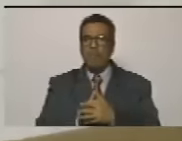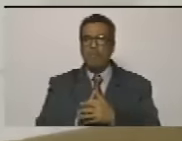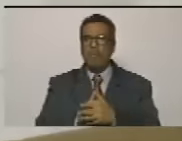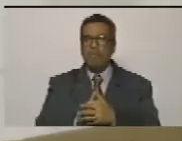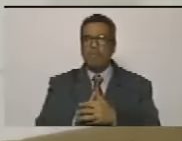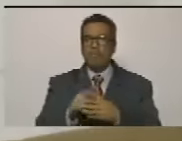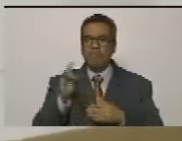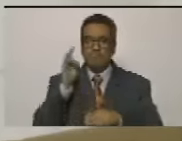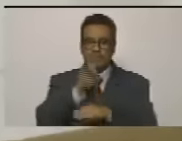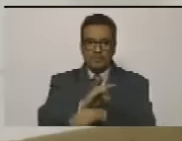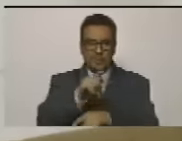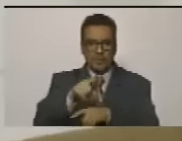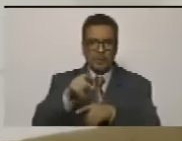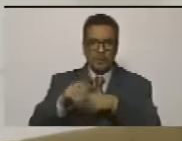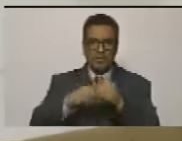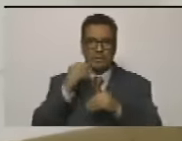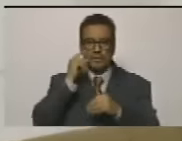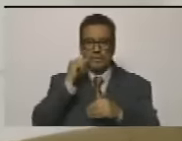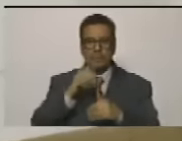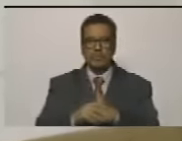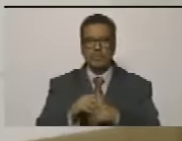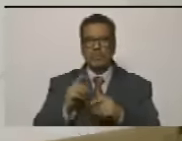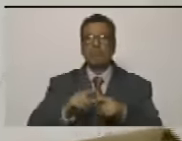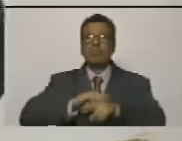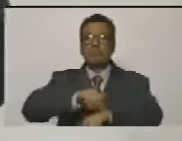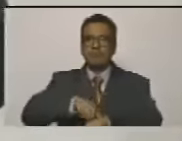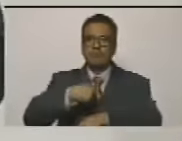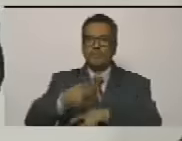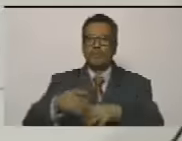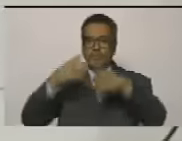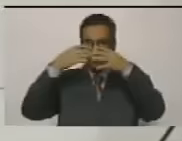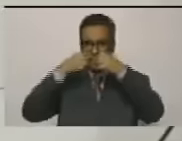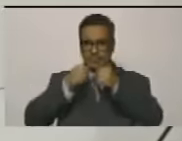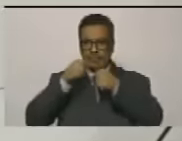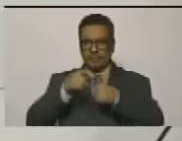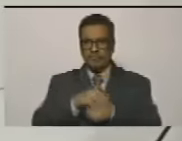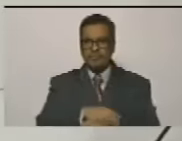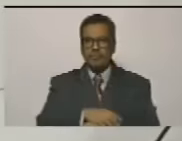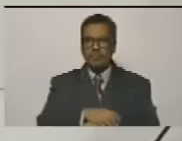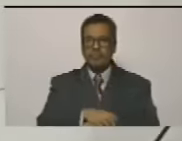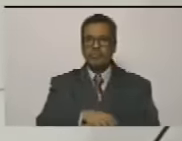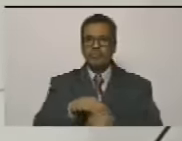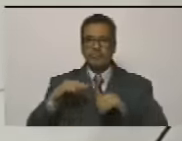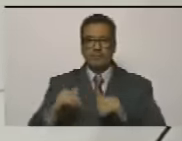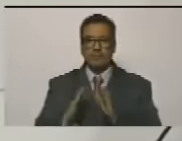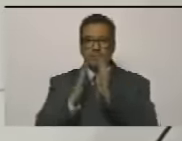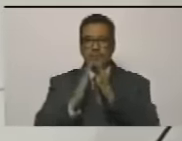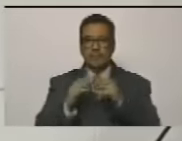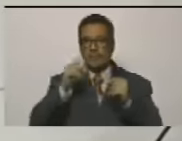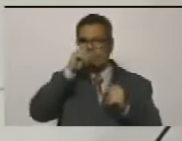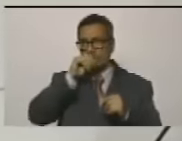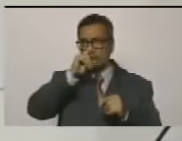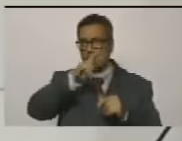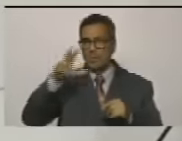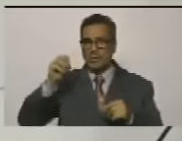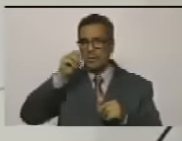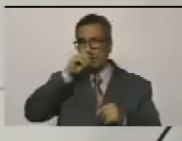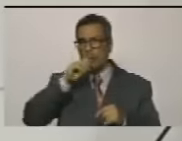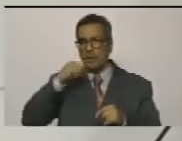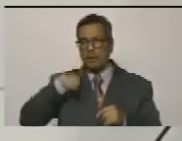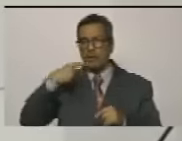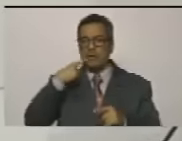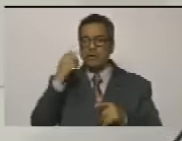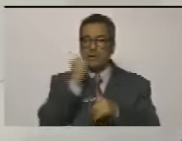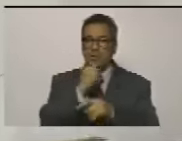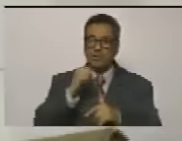y después cuando están presos cuando enfrentan 30 años de cárcel por traición a